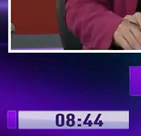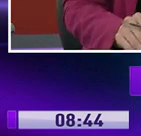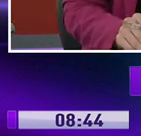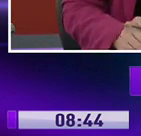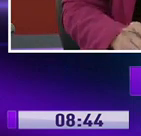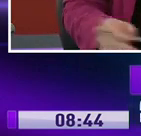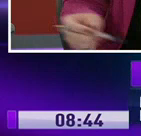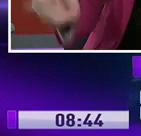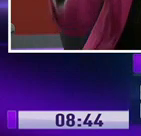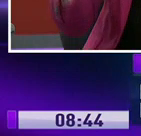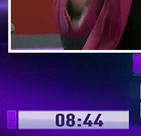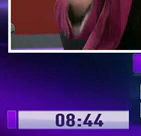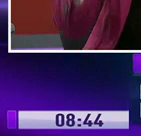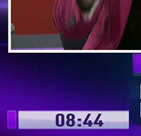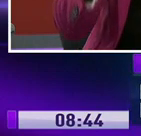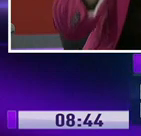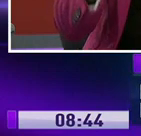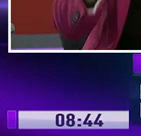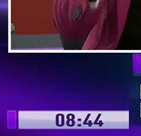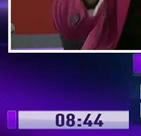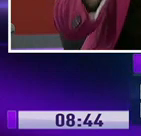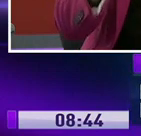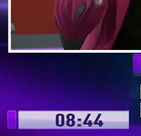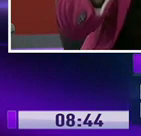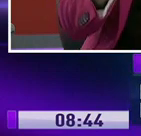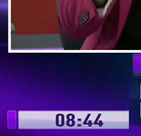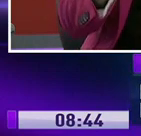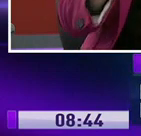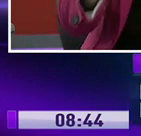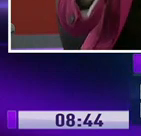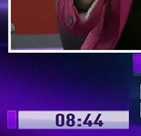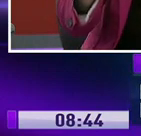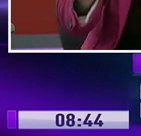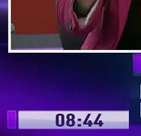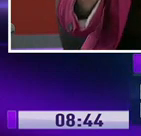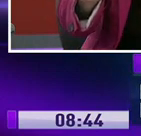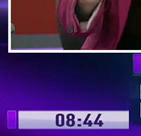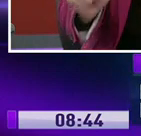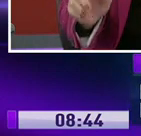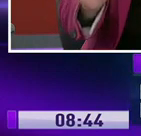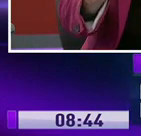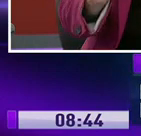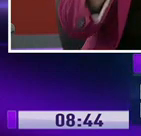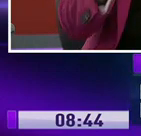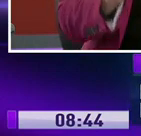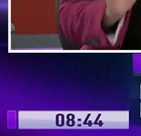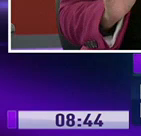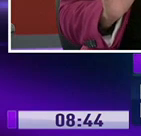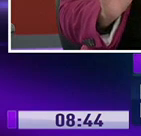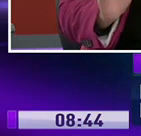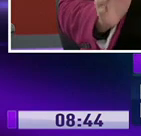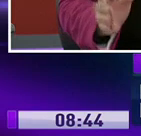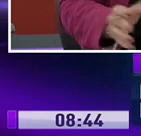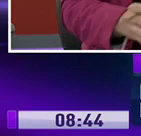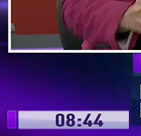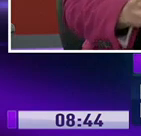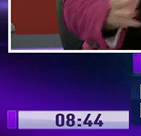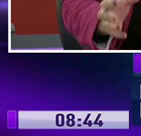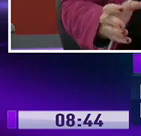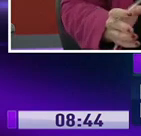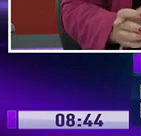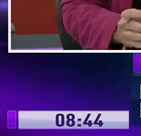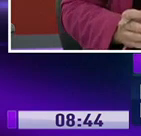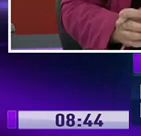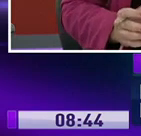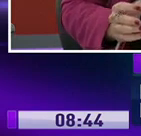de los contagiados van a necesitar hospitalización y 6% estaría en estado crítico. Para